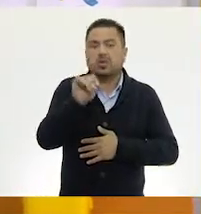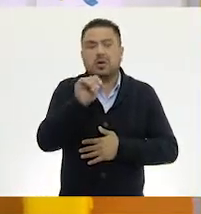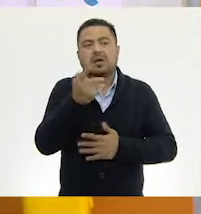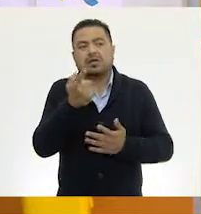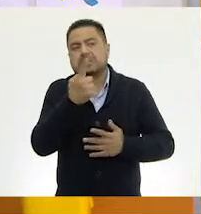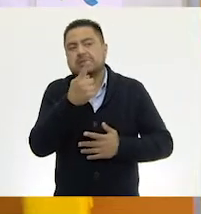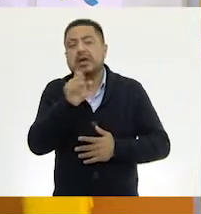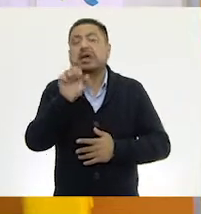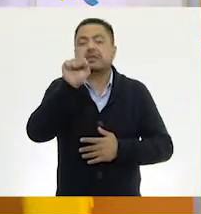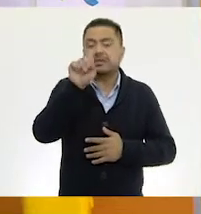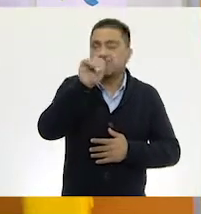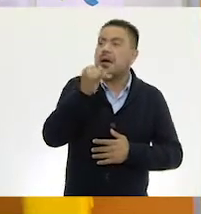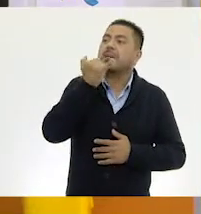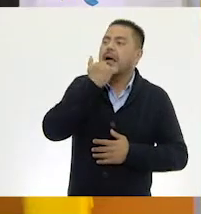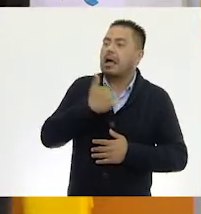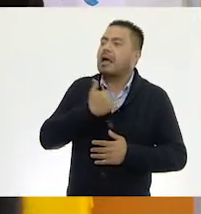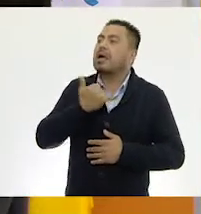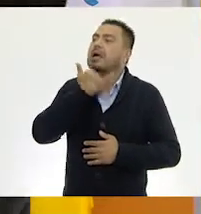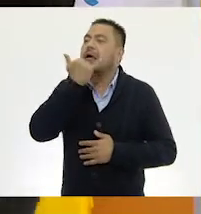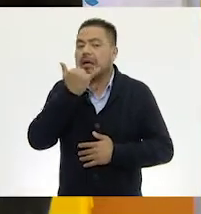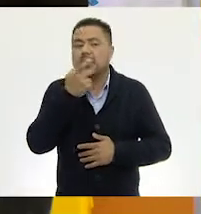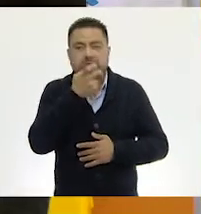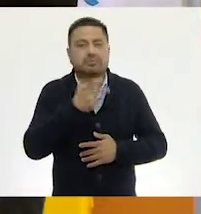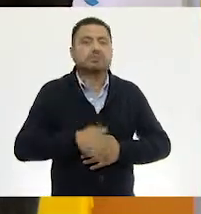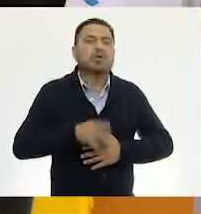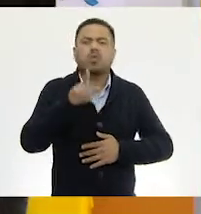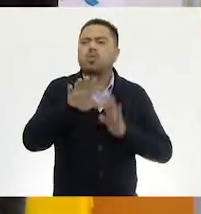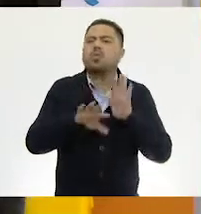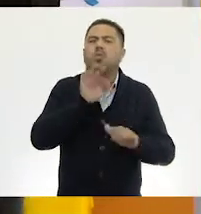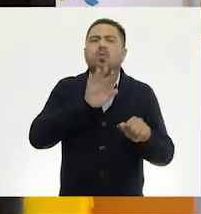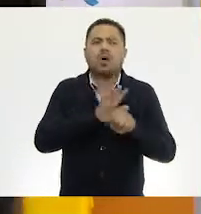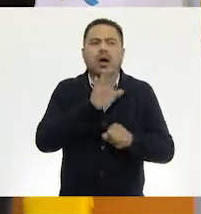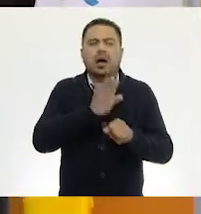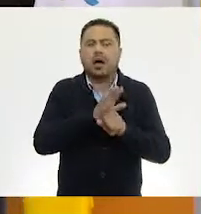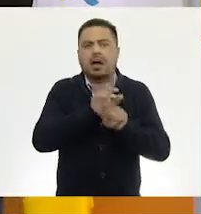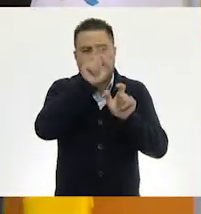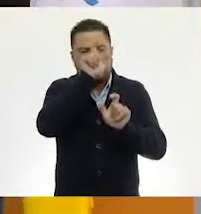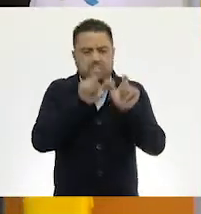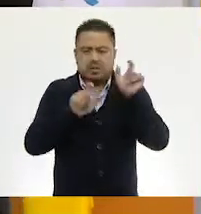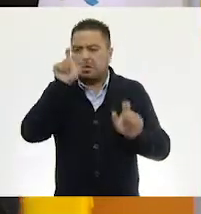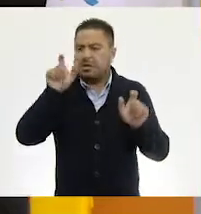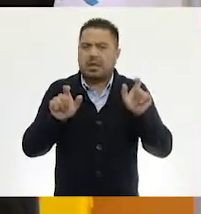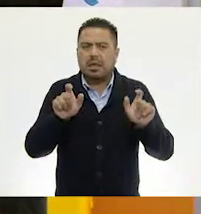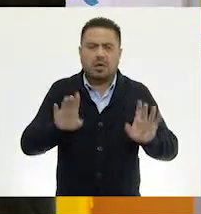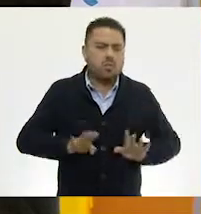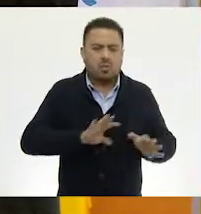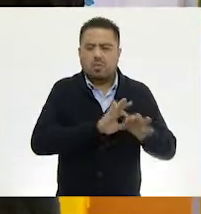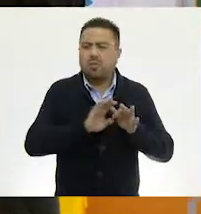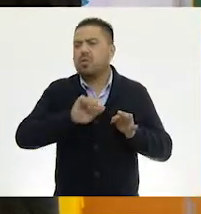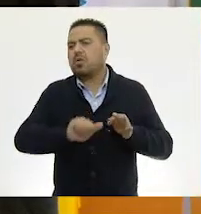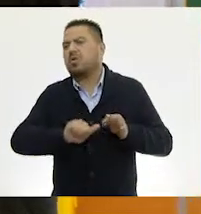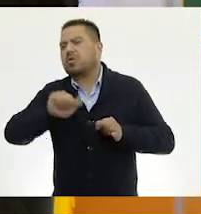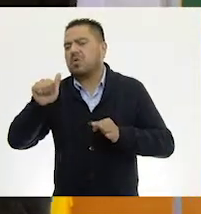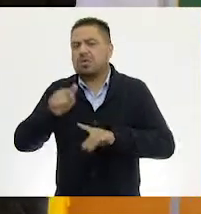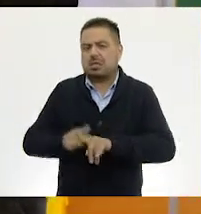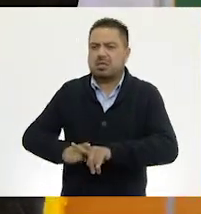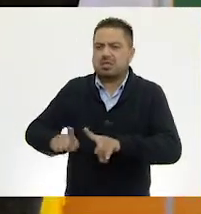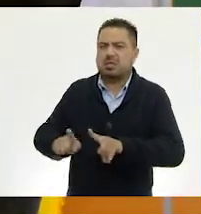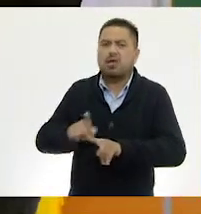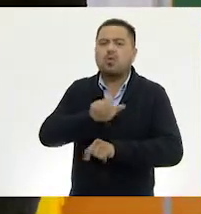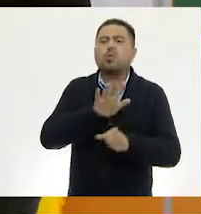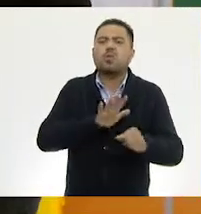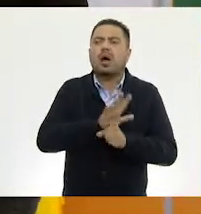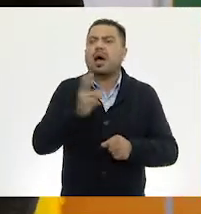169, perdón. Ok. ¿Qué lado escoges? Están ordenados por aquellos que son nones y son pares. ¿Quieres los